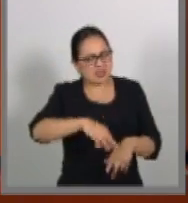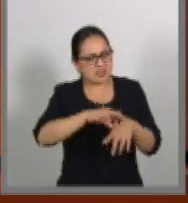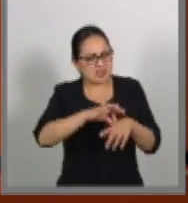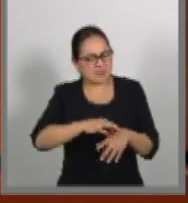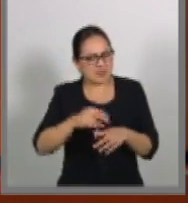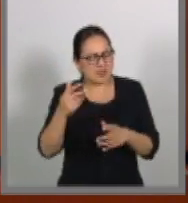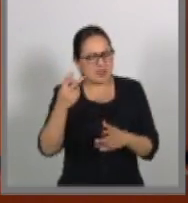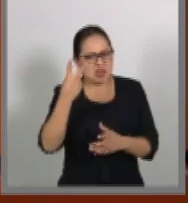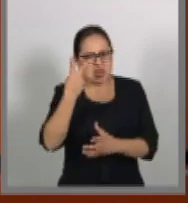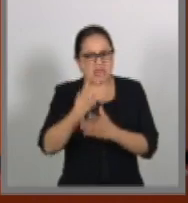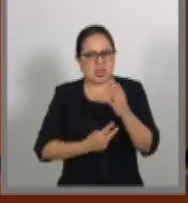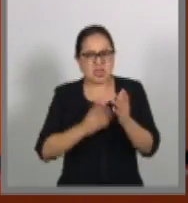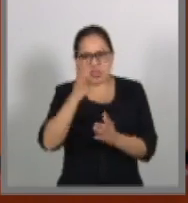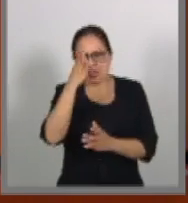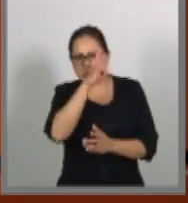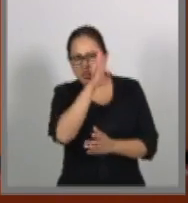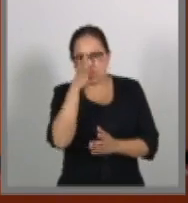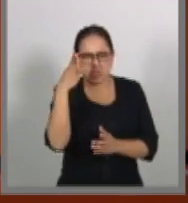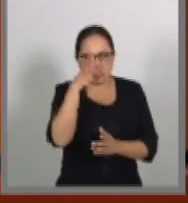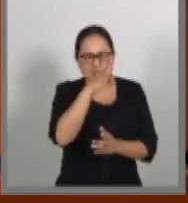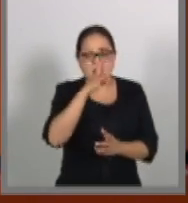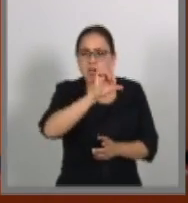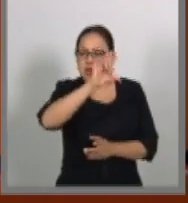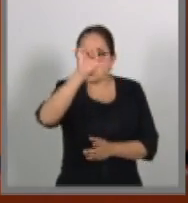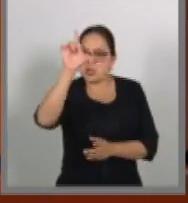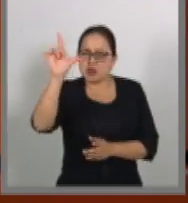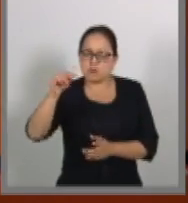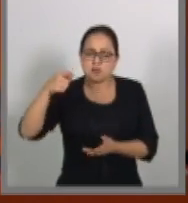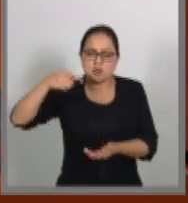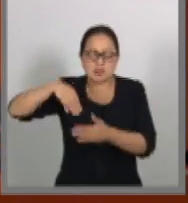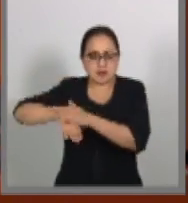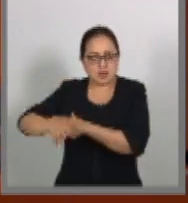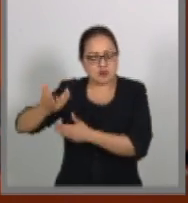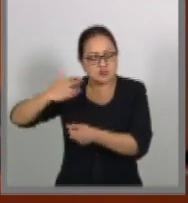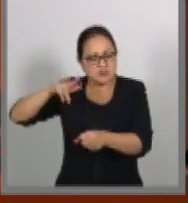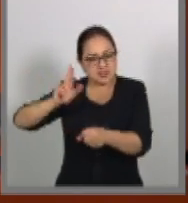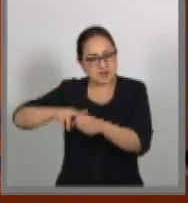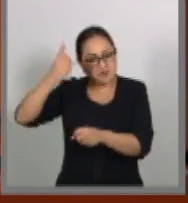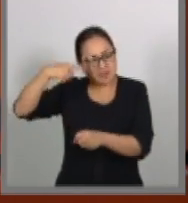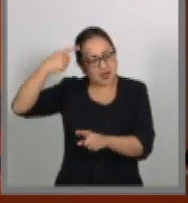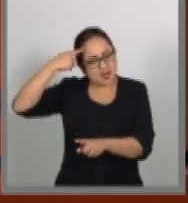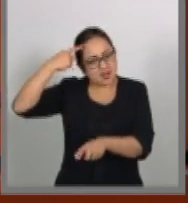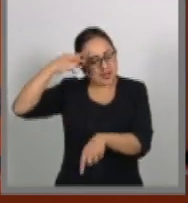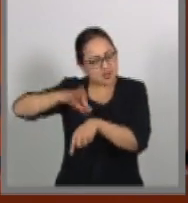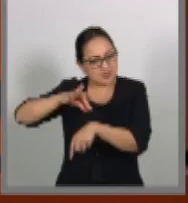pues lo dejaremos para un psiquiatra. Miren,